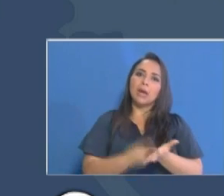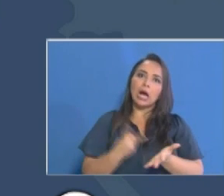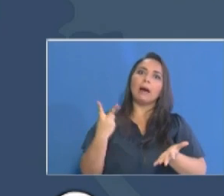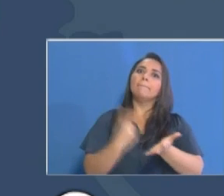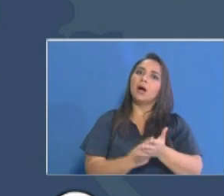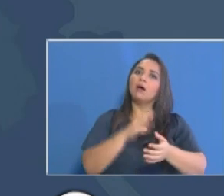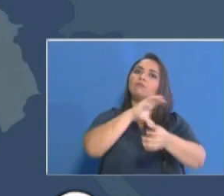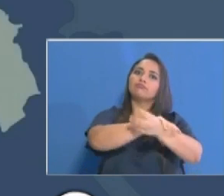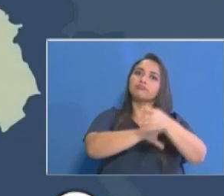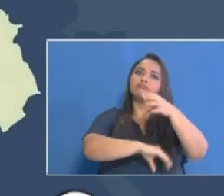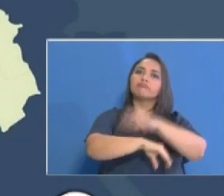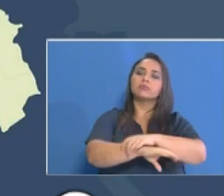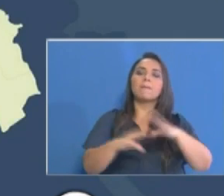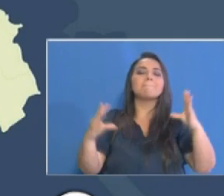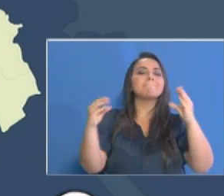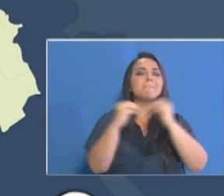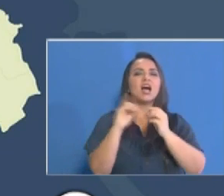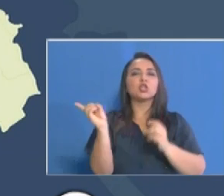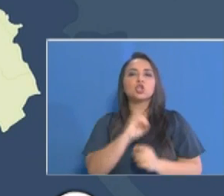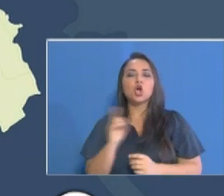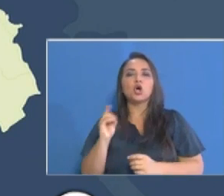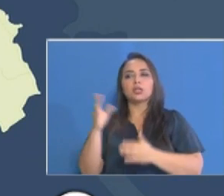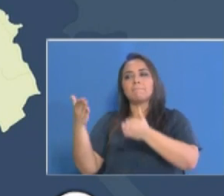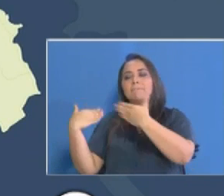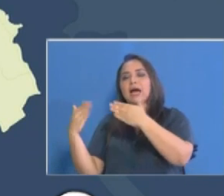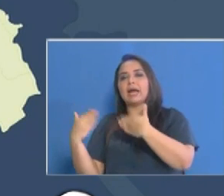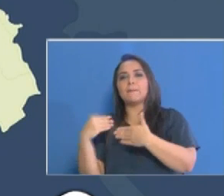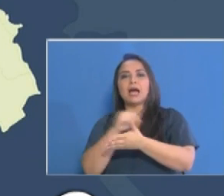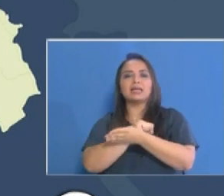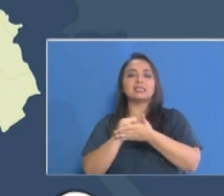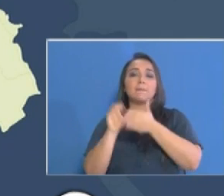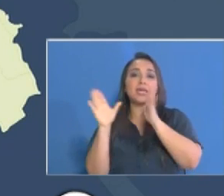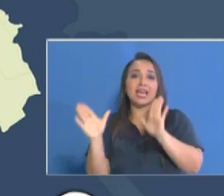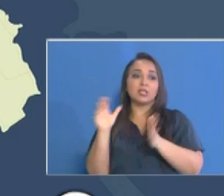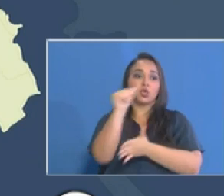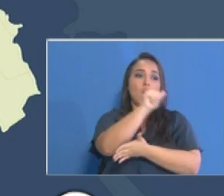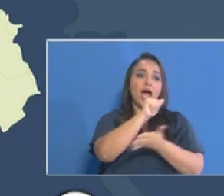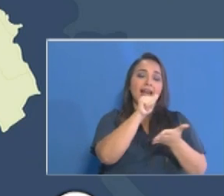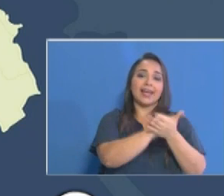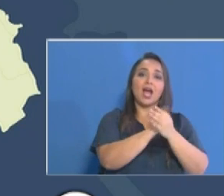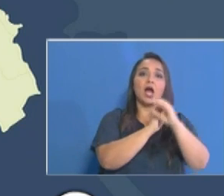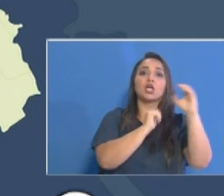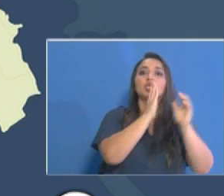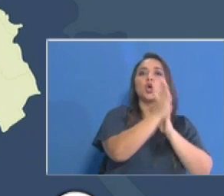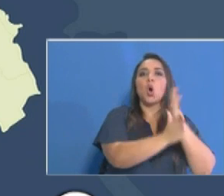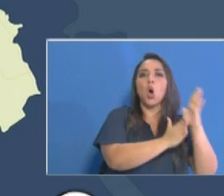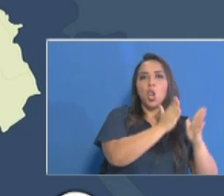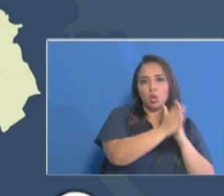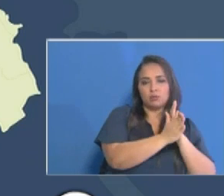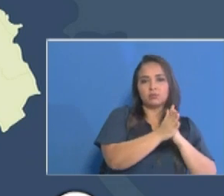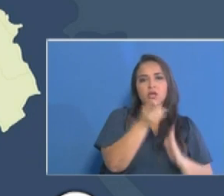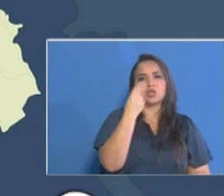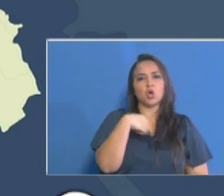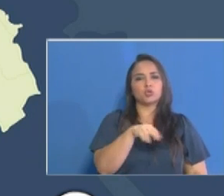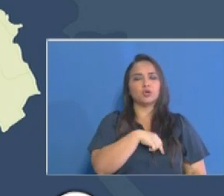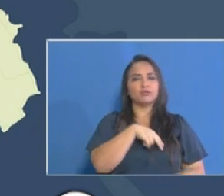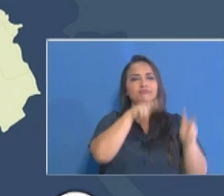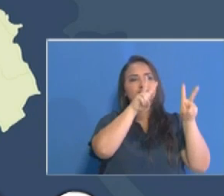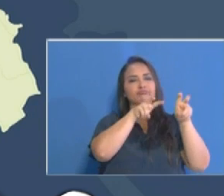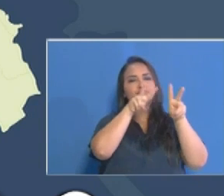en la ciudad capital San Miguelito Arraiján y Colón dentro del análisis que hemos realizado